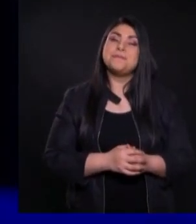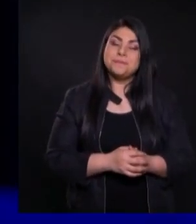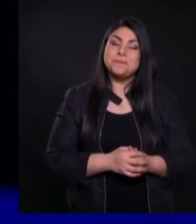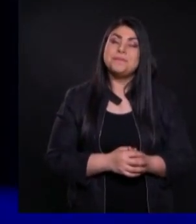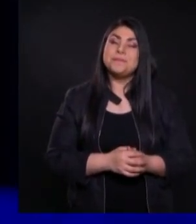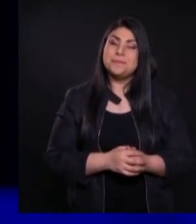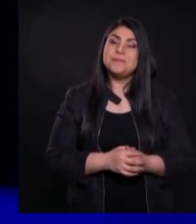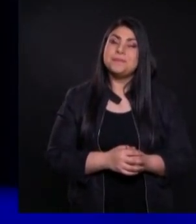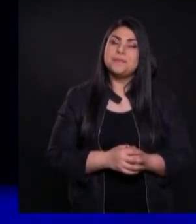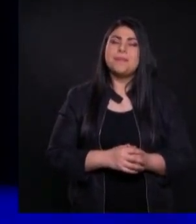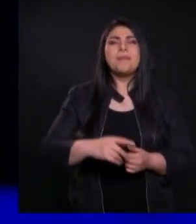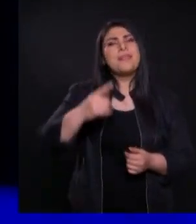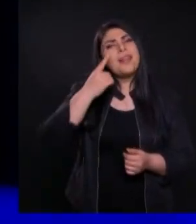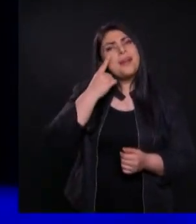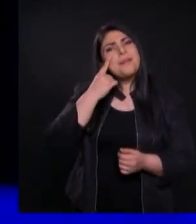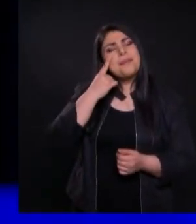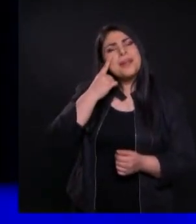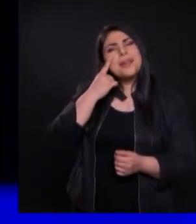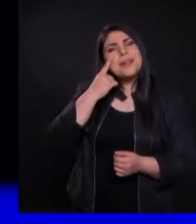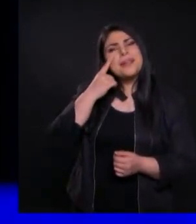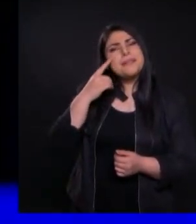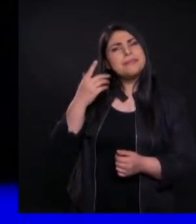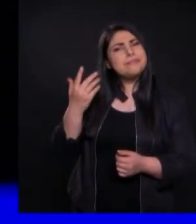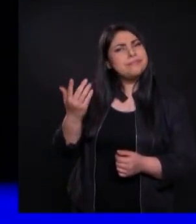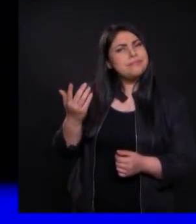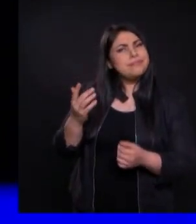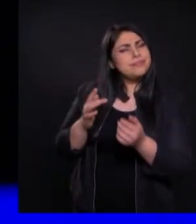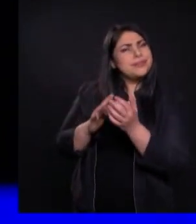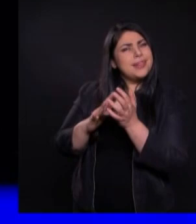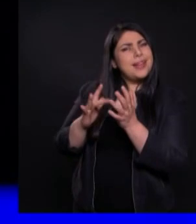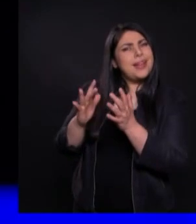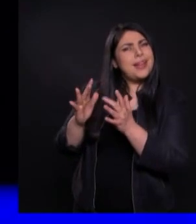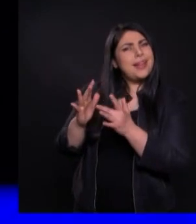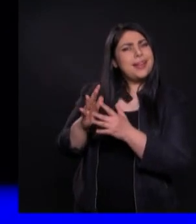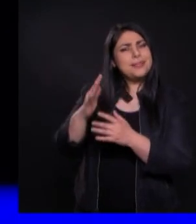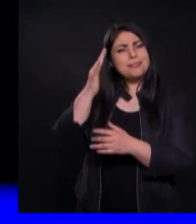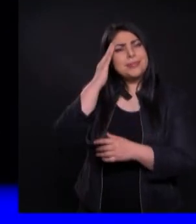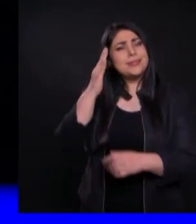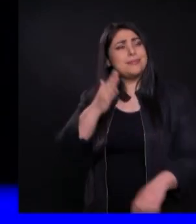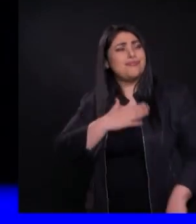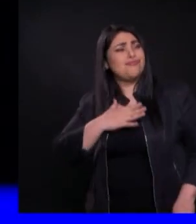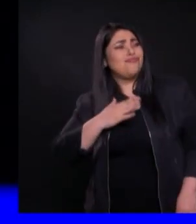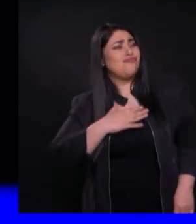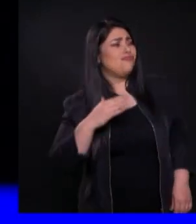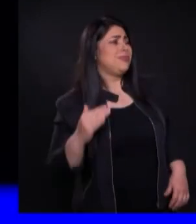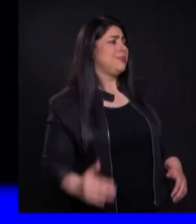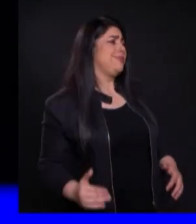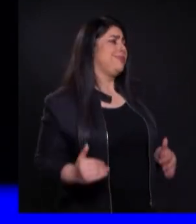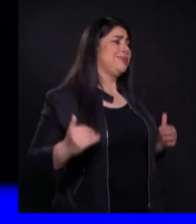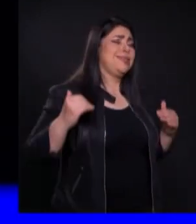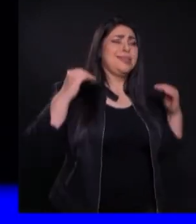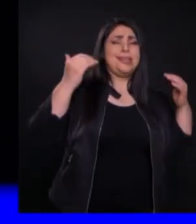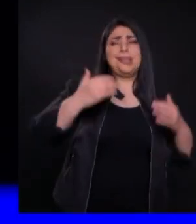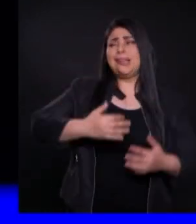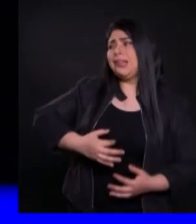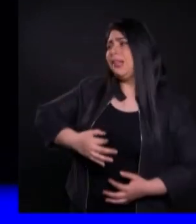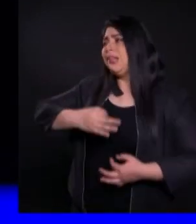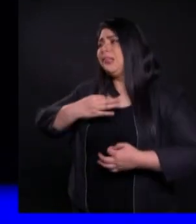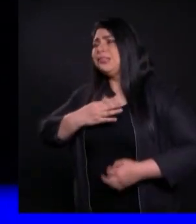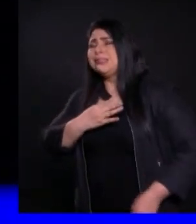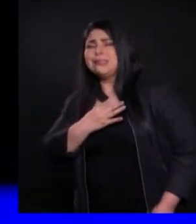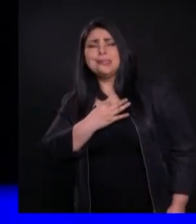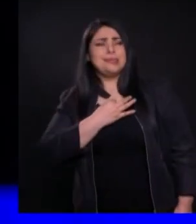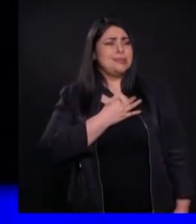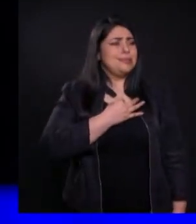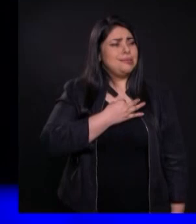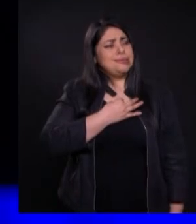Jesús en ningún momento Se consideró superior A otros No Si se